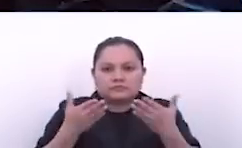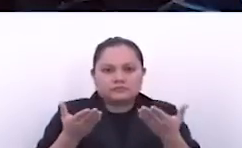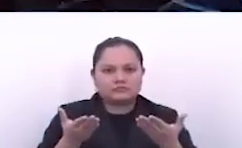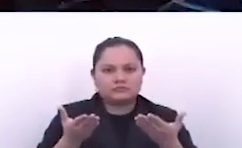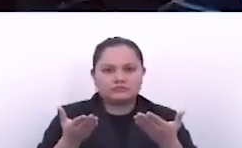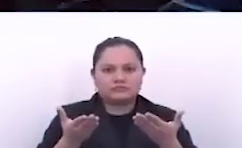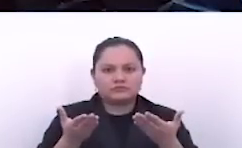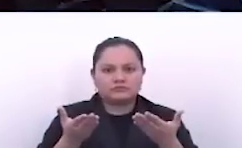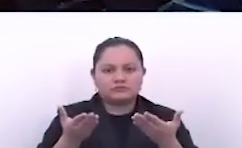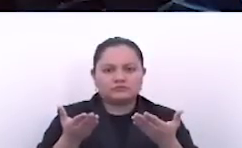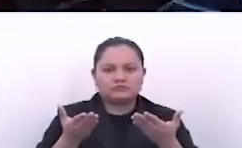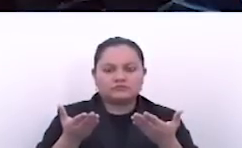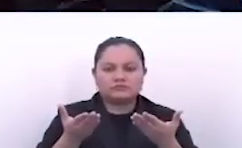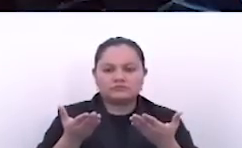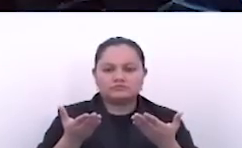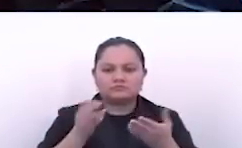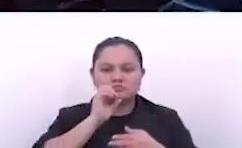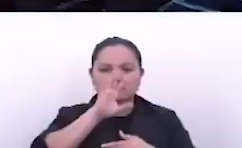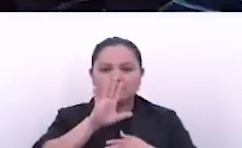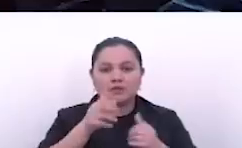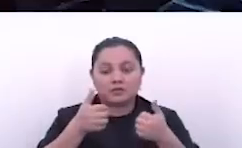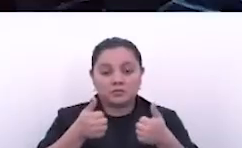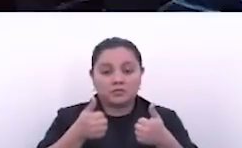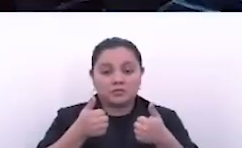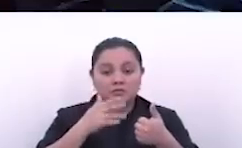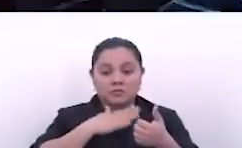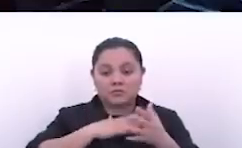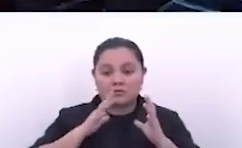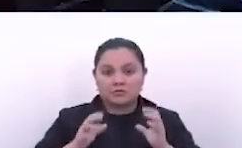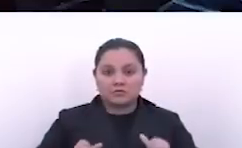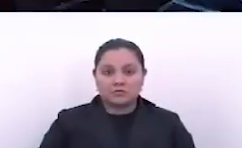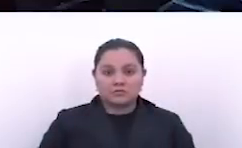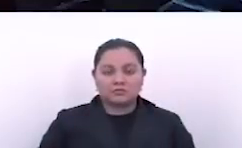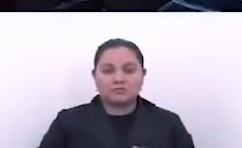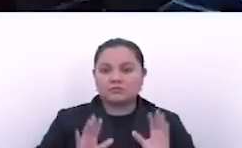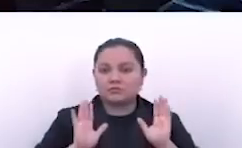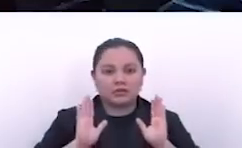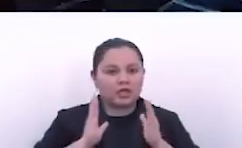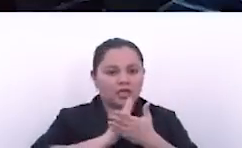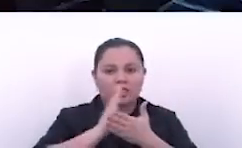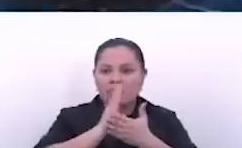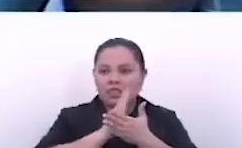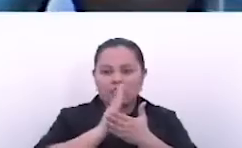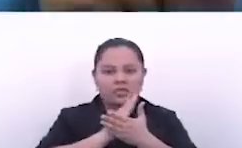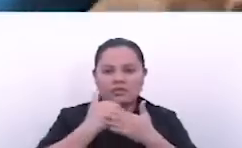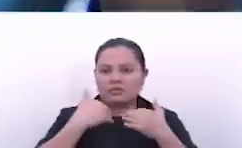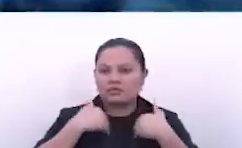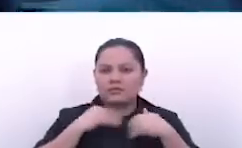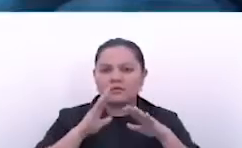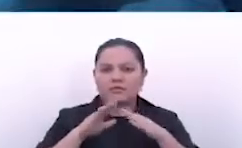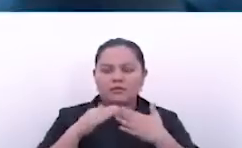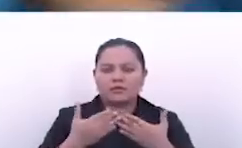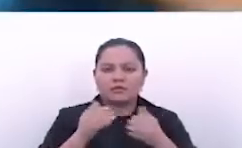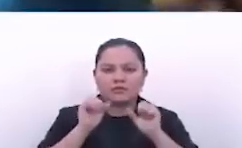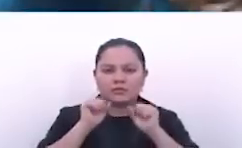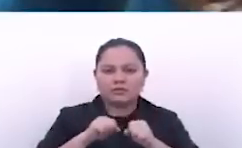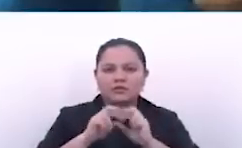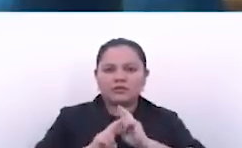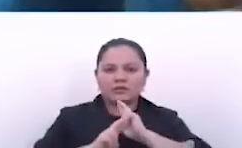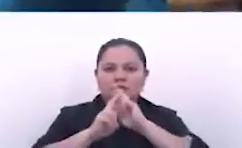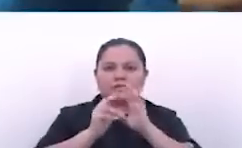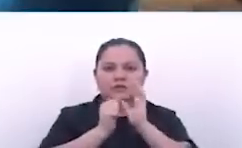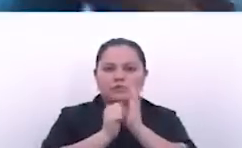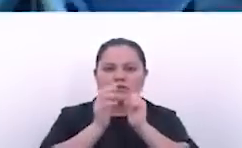llegar y decir, bueno, yo estuve en el gobierno y no tuve esa fórmula para poder resolverle los